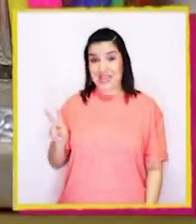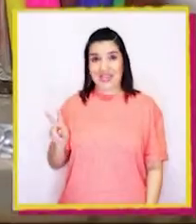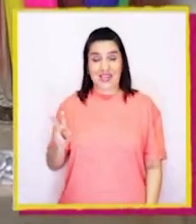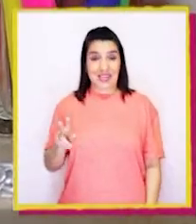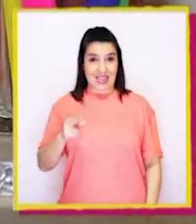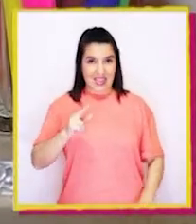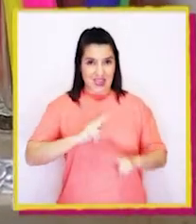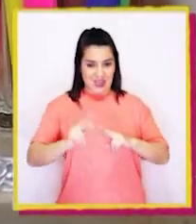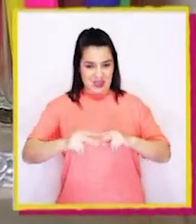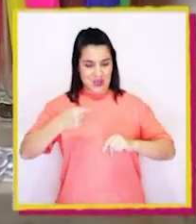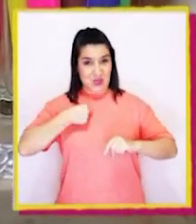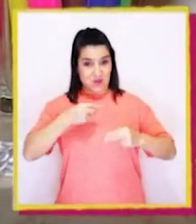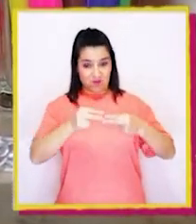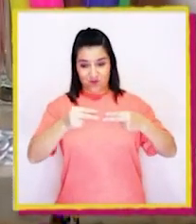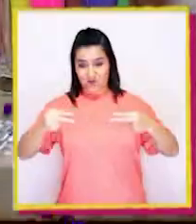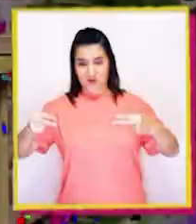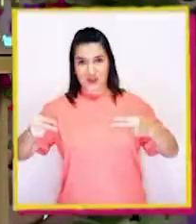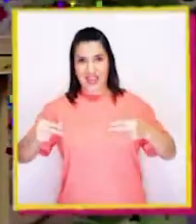mío. Esto hice yo.